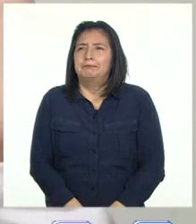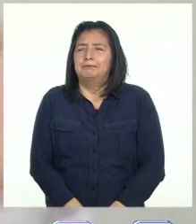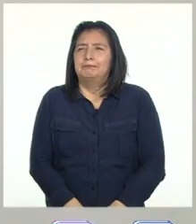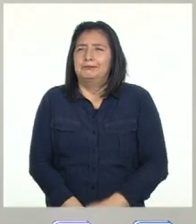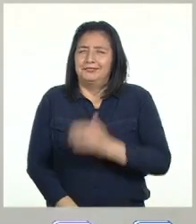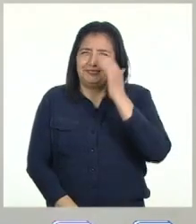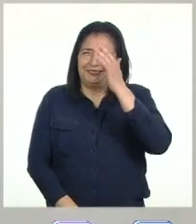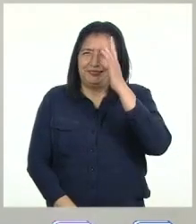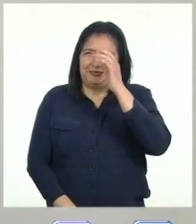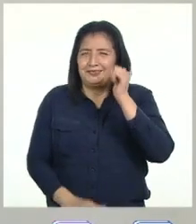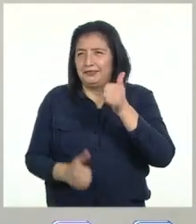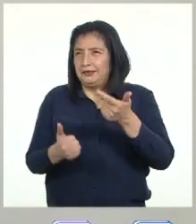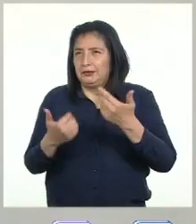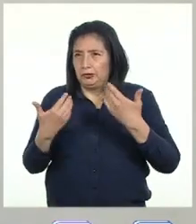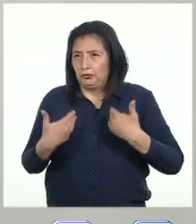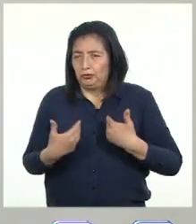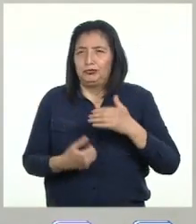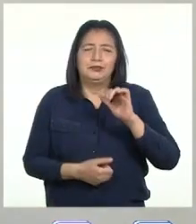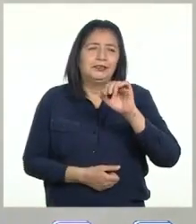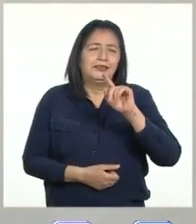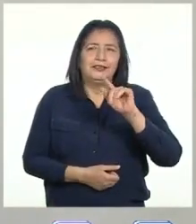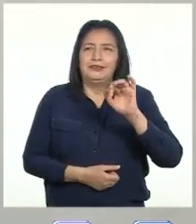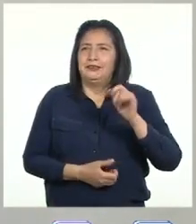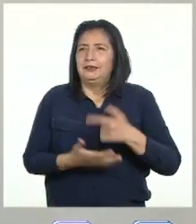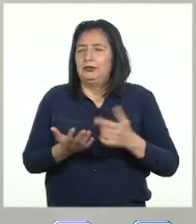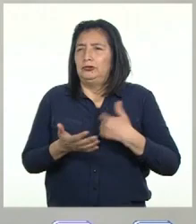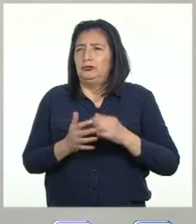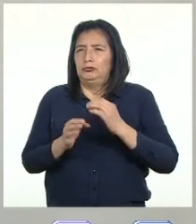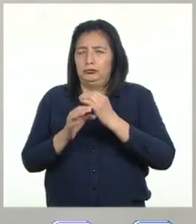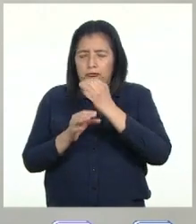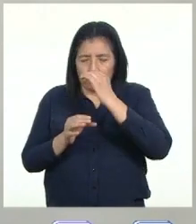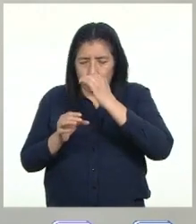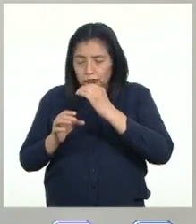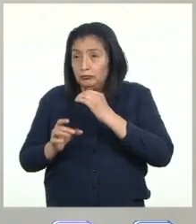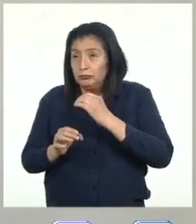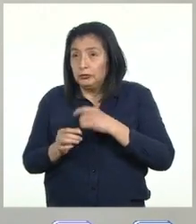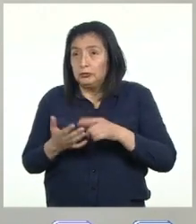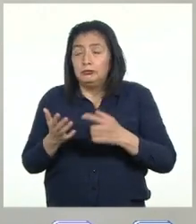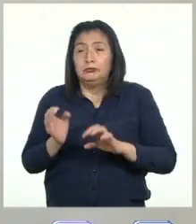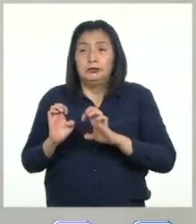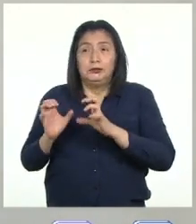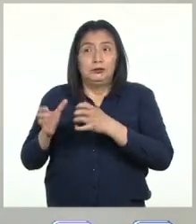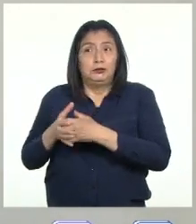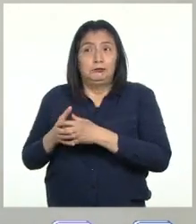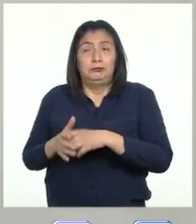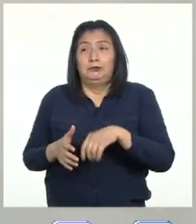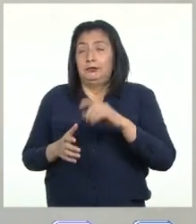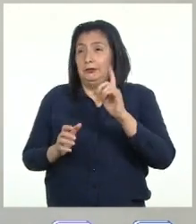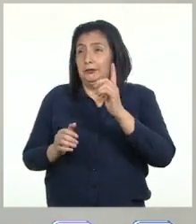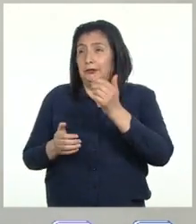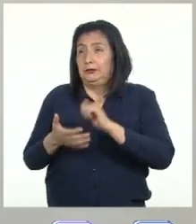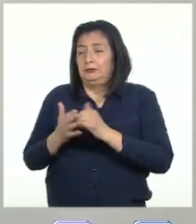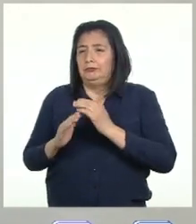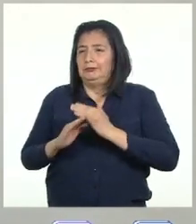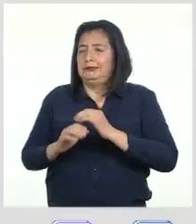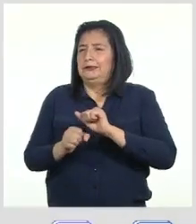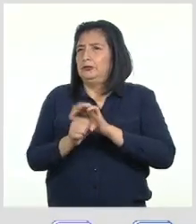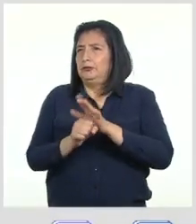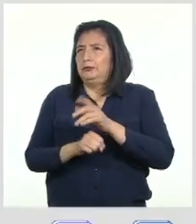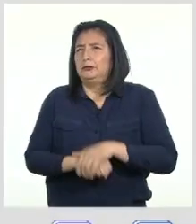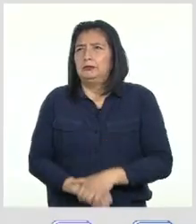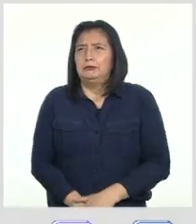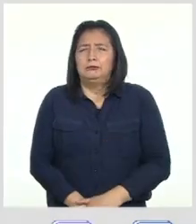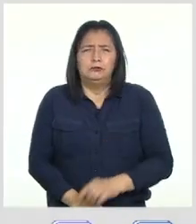Hola chicos, ¿qué tal? Soy Ángela Ríos Bióloga y miembro del equipo de investigación liderado por el doctor Mirko Simi Contra la COVID-19